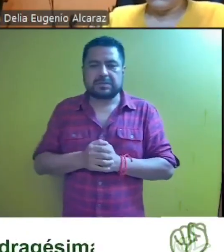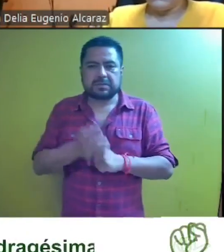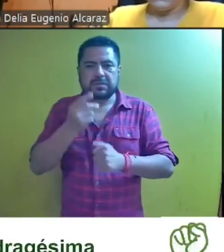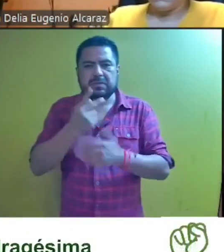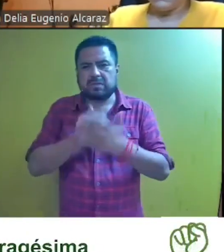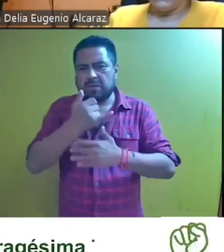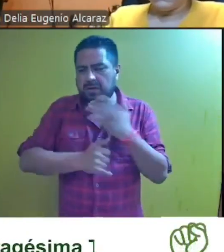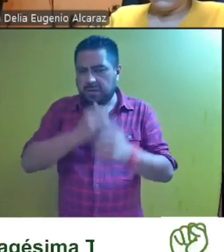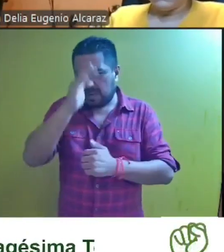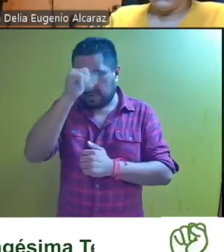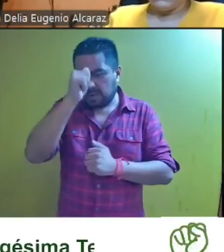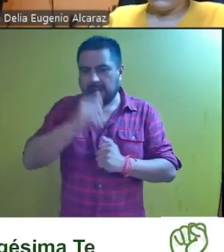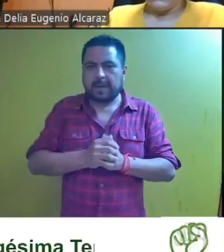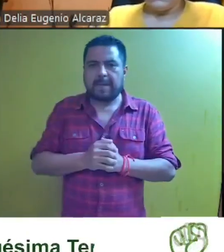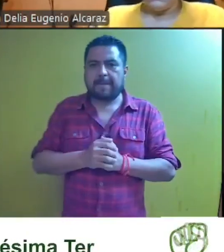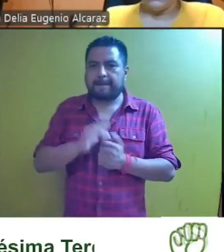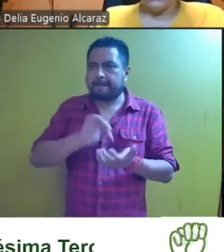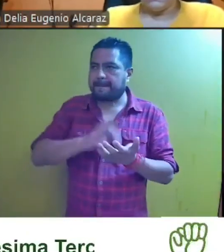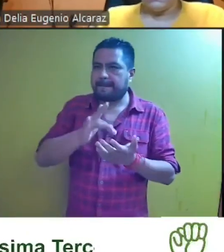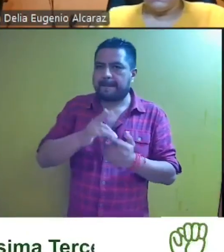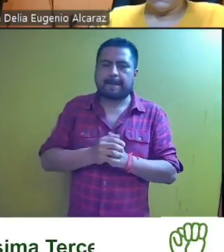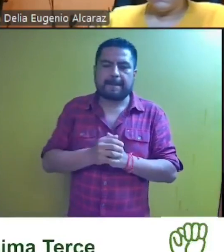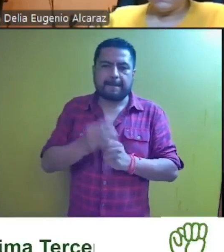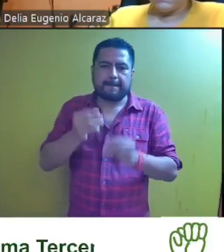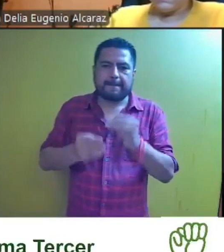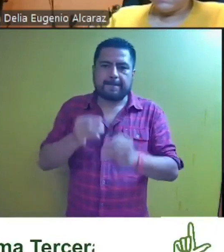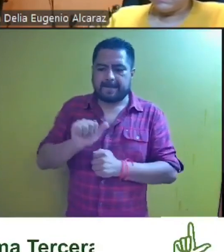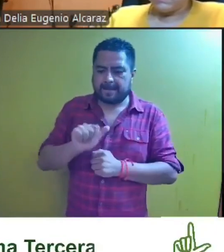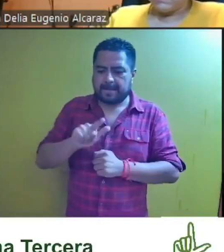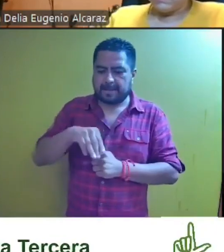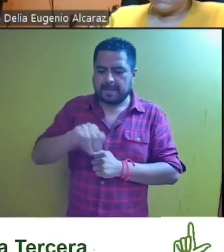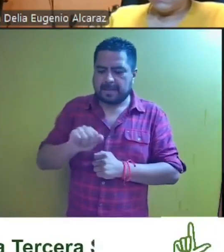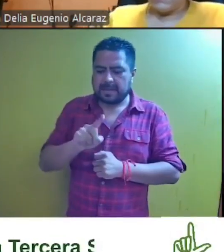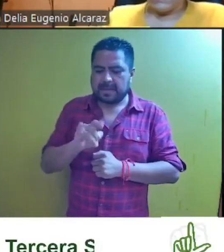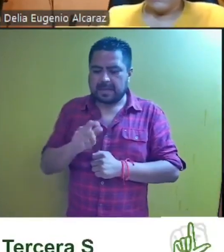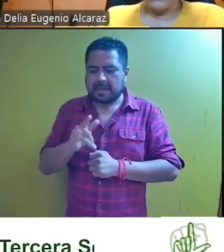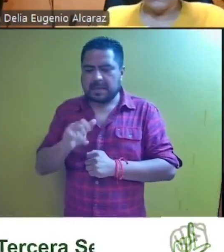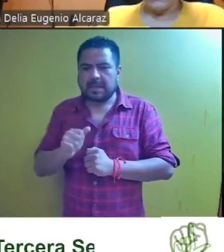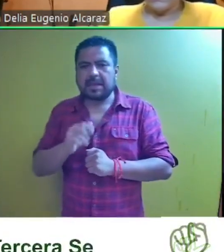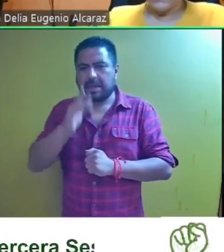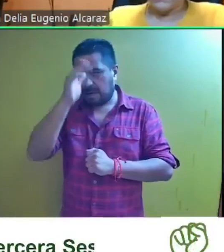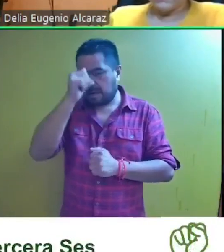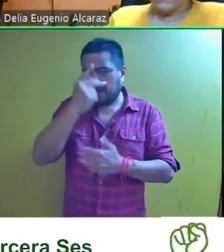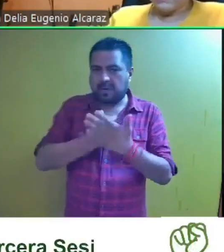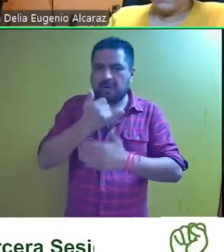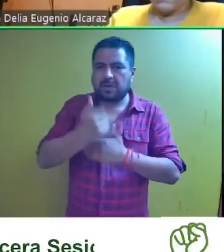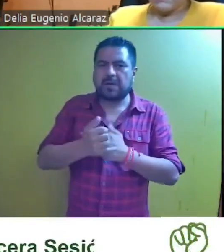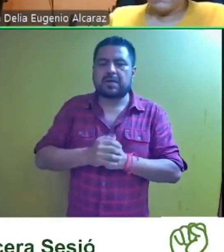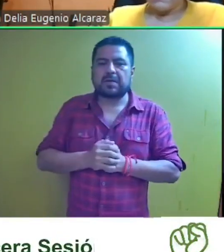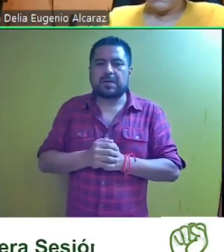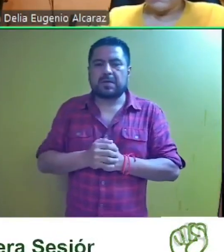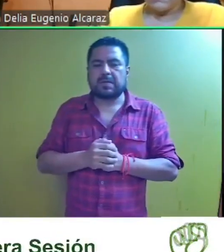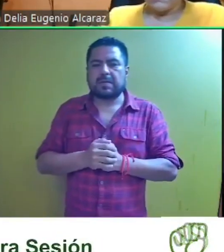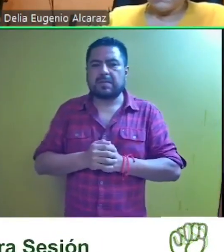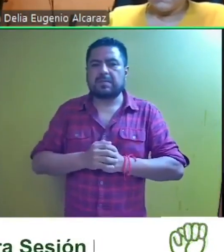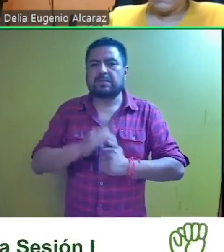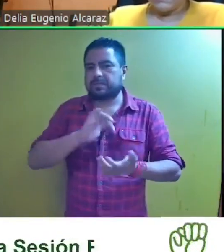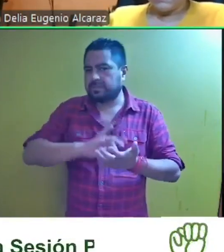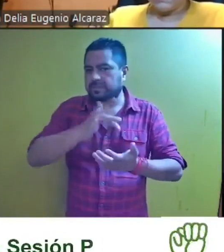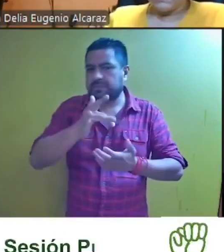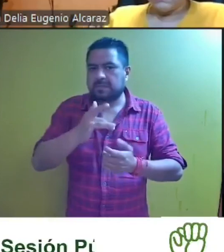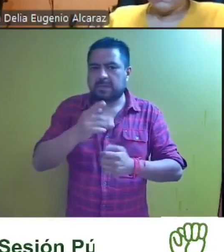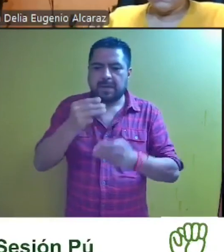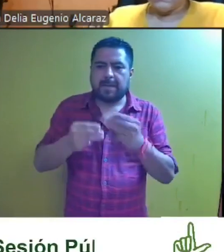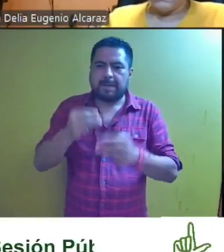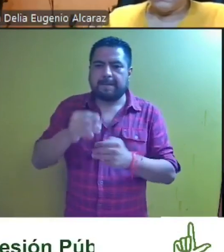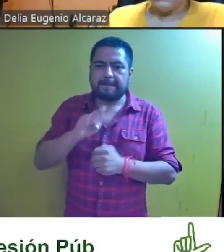el proyecto gracias magistrado magistrada a favor del proyecto gracias magistrada